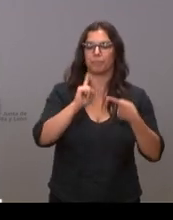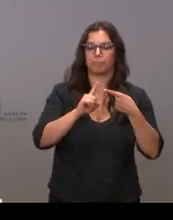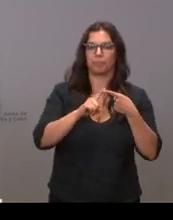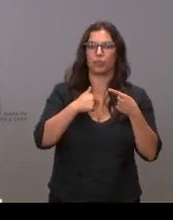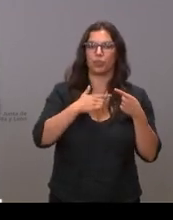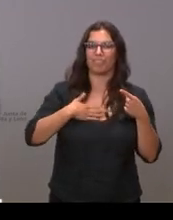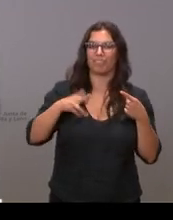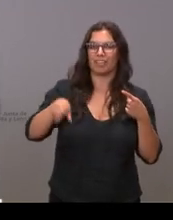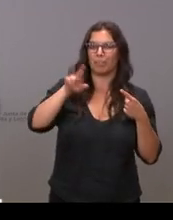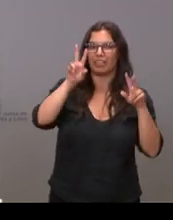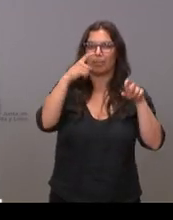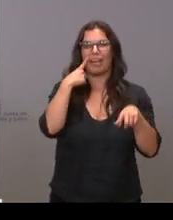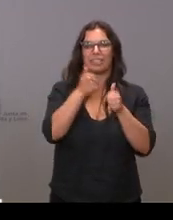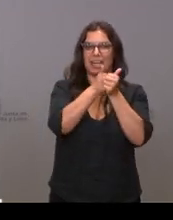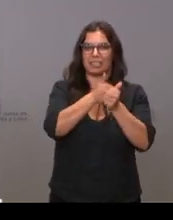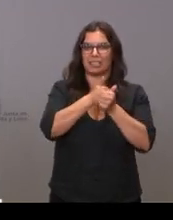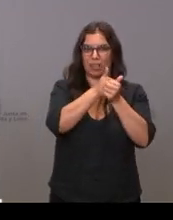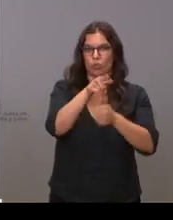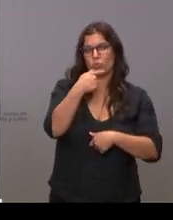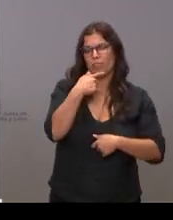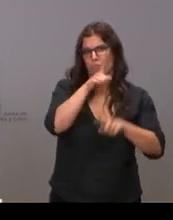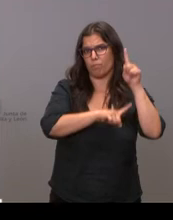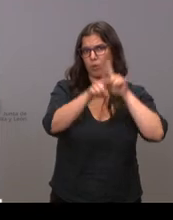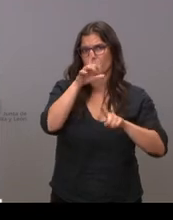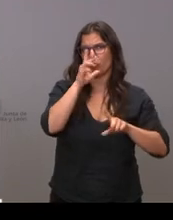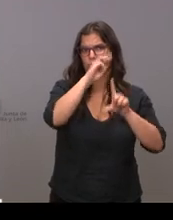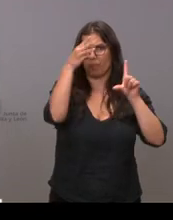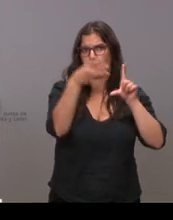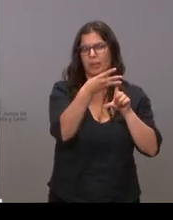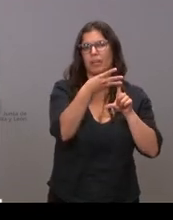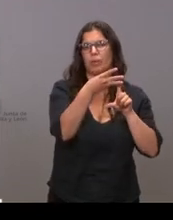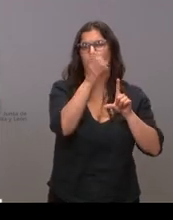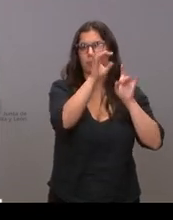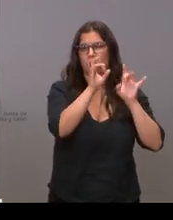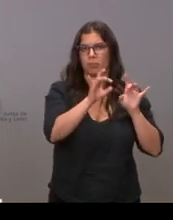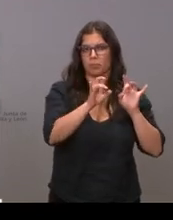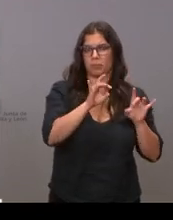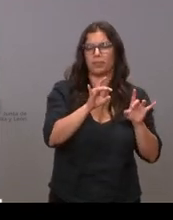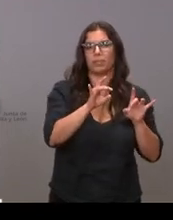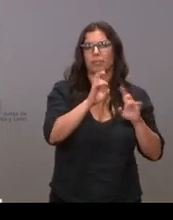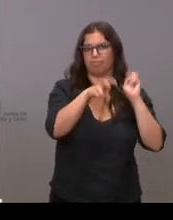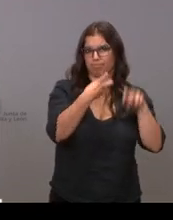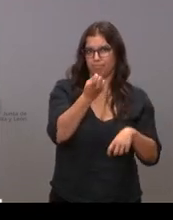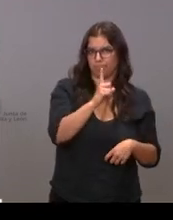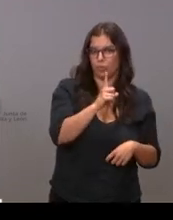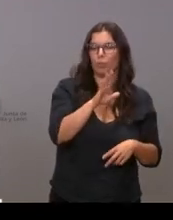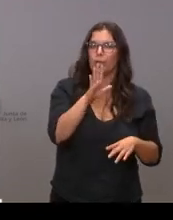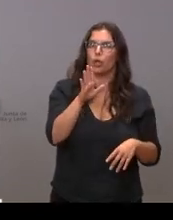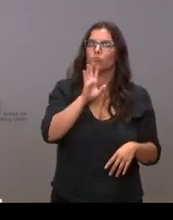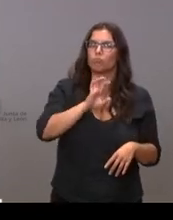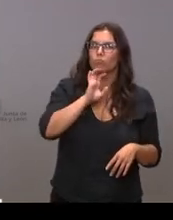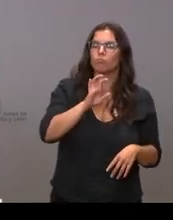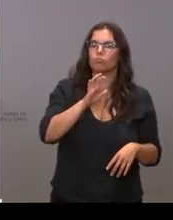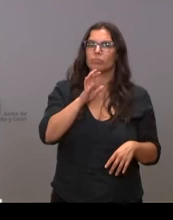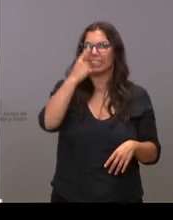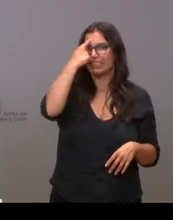insistir por el tema de los rastreadores ha admitido un problema en la cuantificación de ellos en el portal de transparencia pero si sería interesante conocer